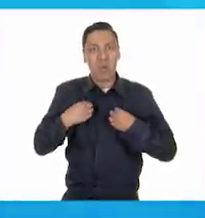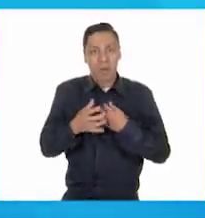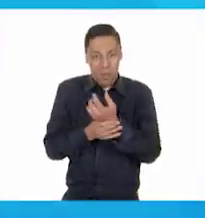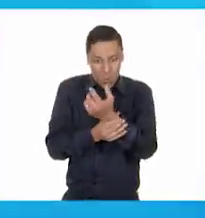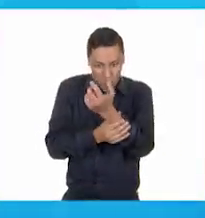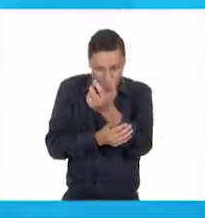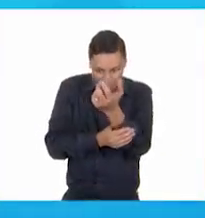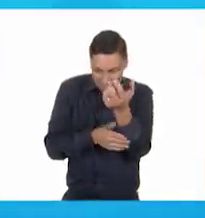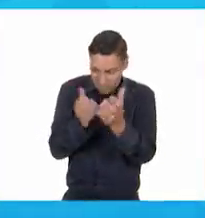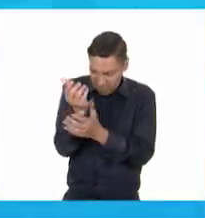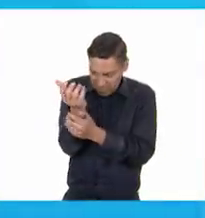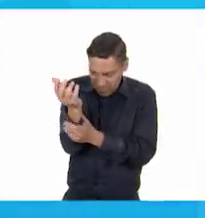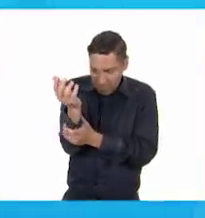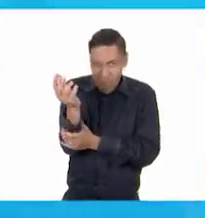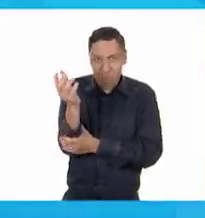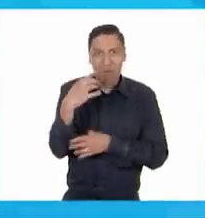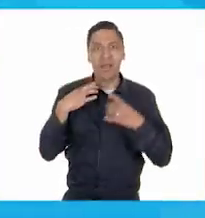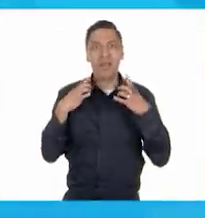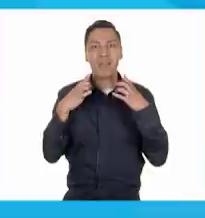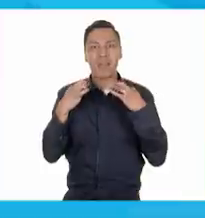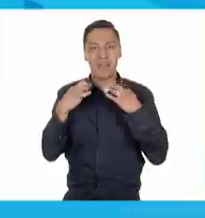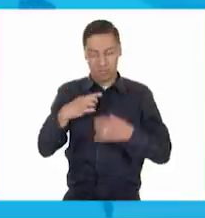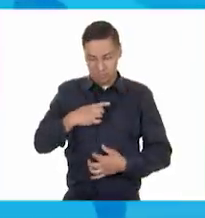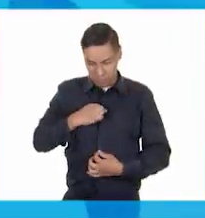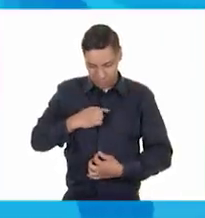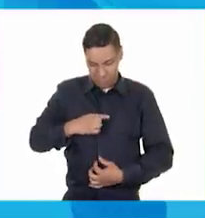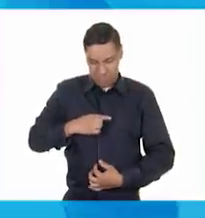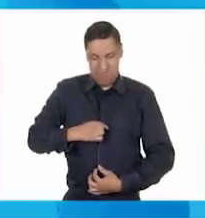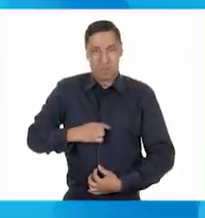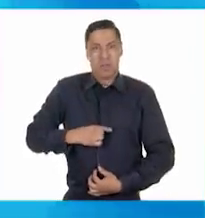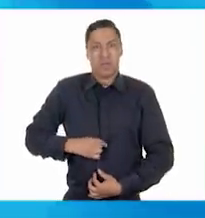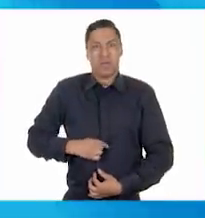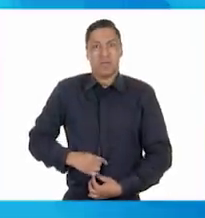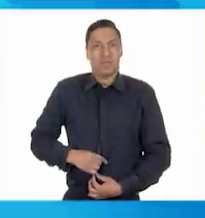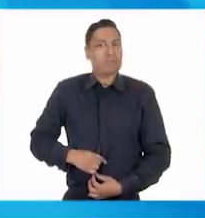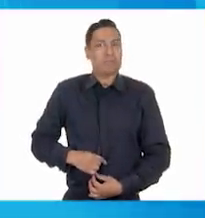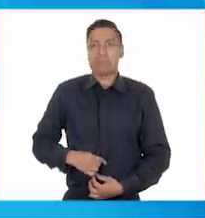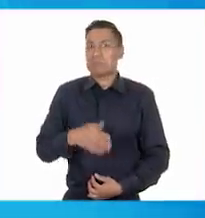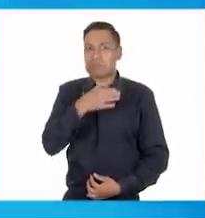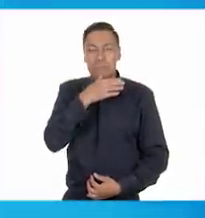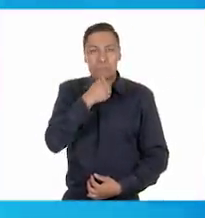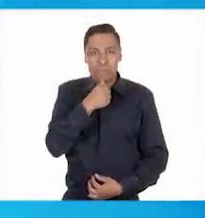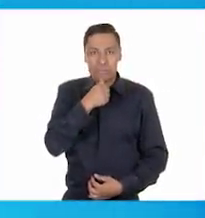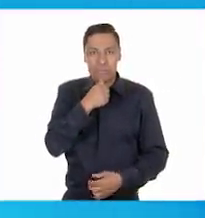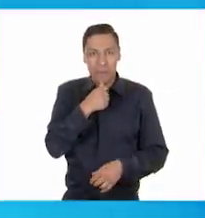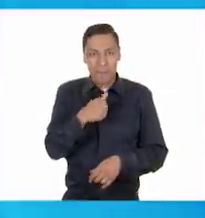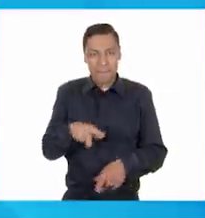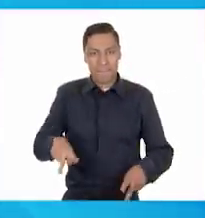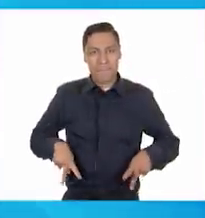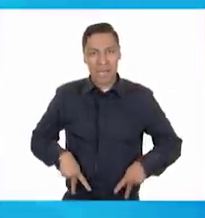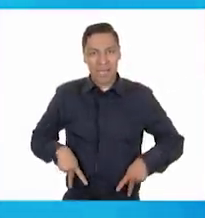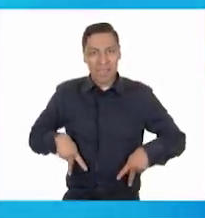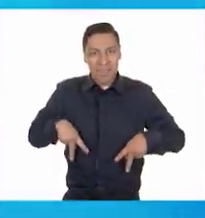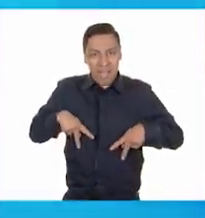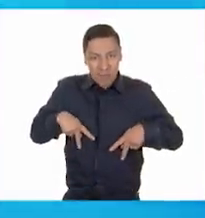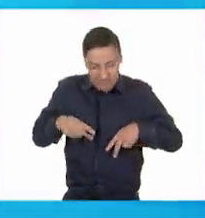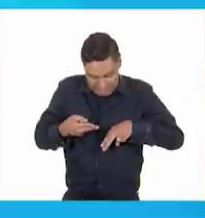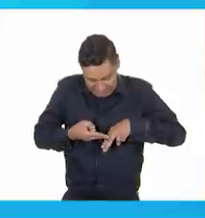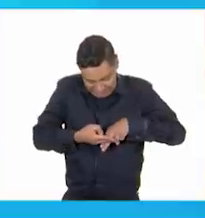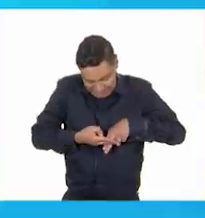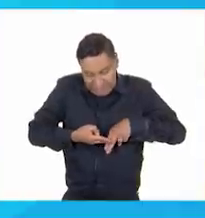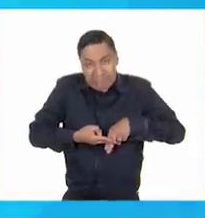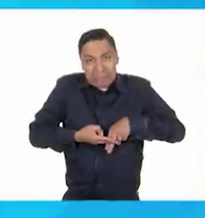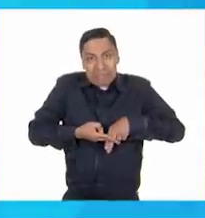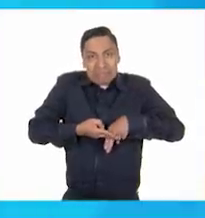Mi camiseta ya no se abrocha. Mis pantalones son demasiado cortos. Me aprieta la